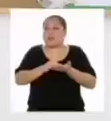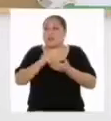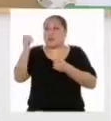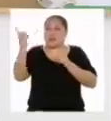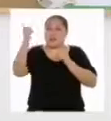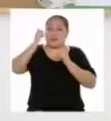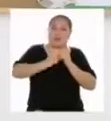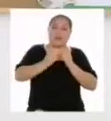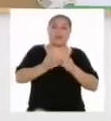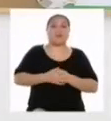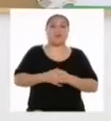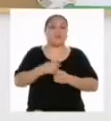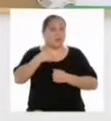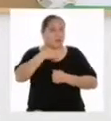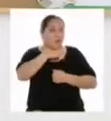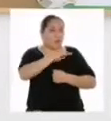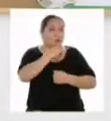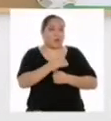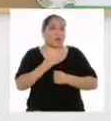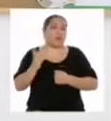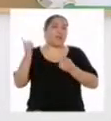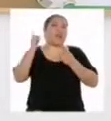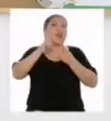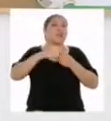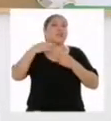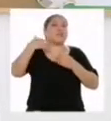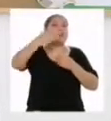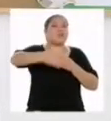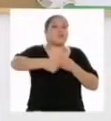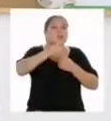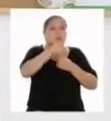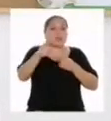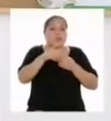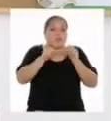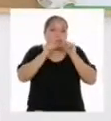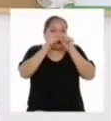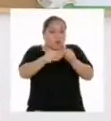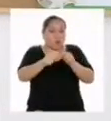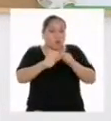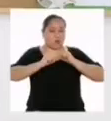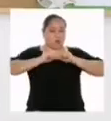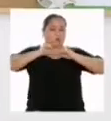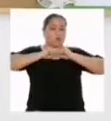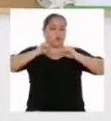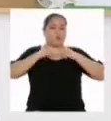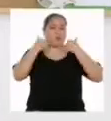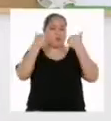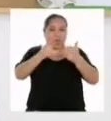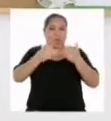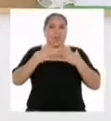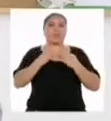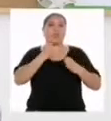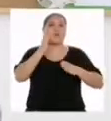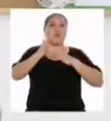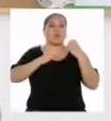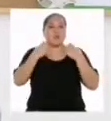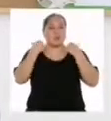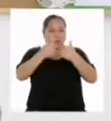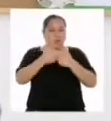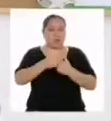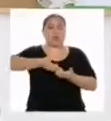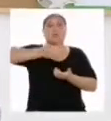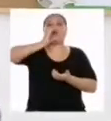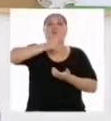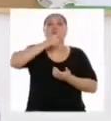pronto. Yo igual. Hasta entonces, hagan todo lo necesario para seguir bien física y emocionalmente. Hidrátense,